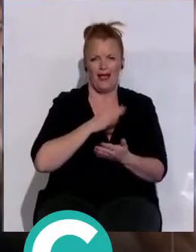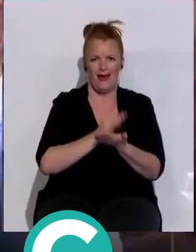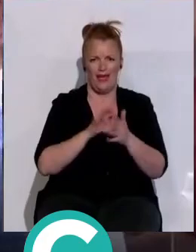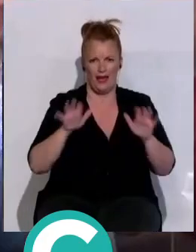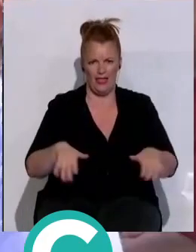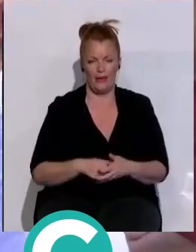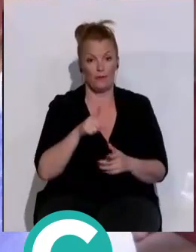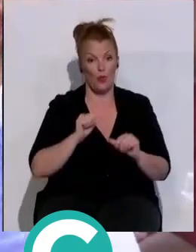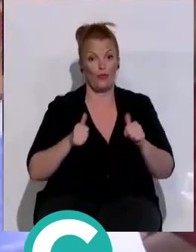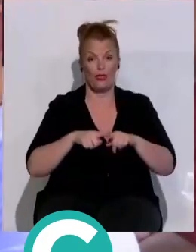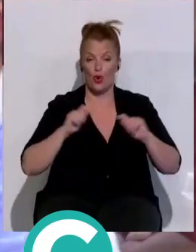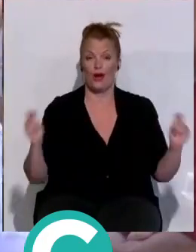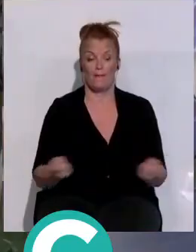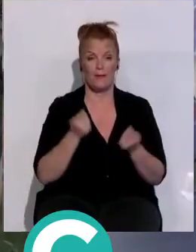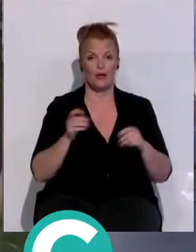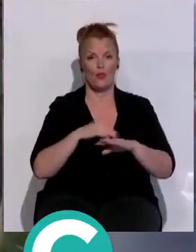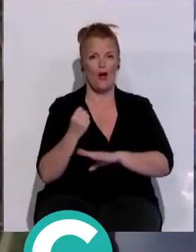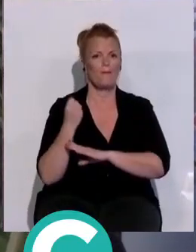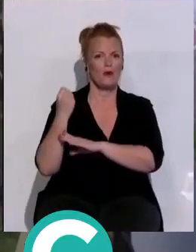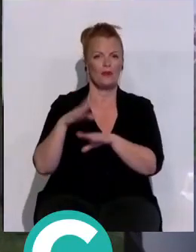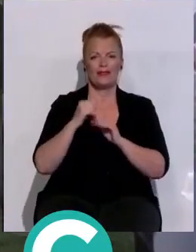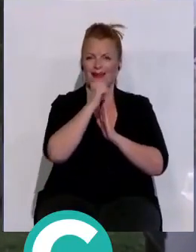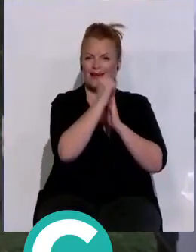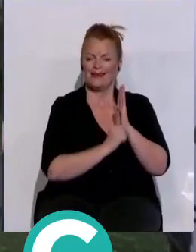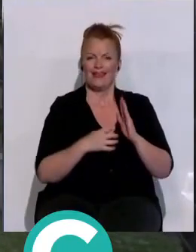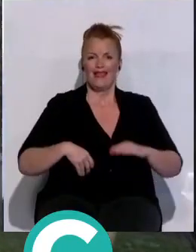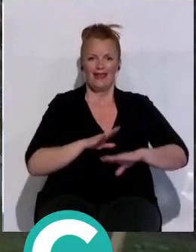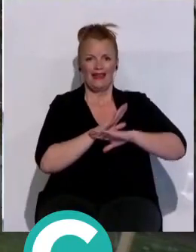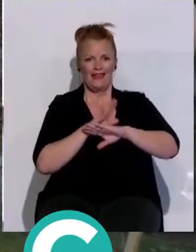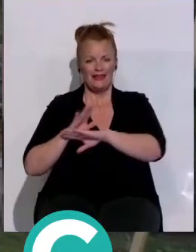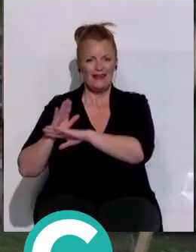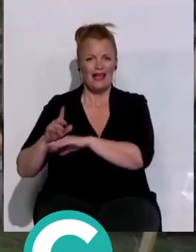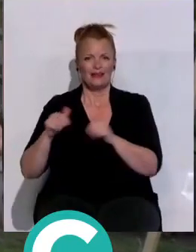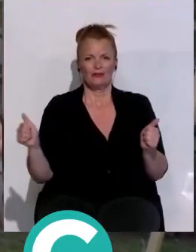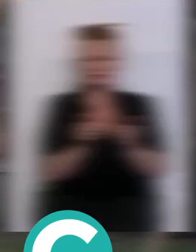que mostraron a Óscar Torres su apoyo en esta nueva campaña electoral.